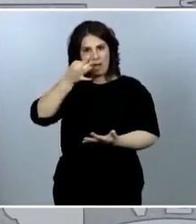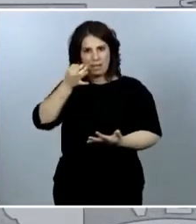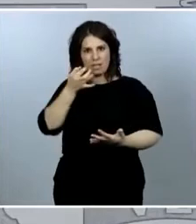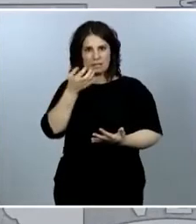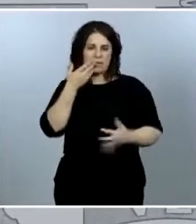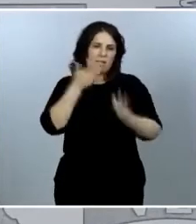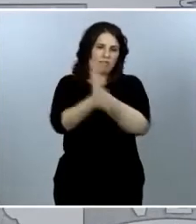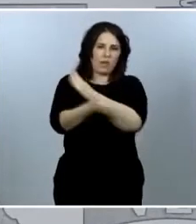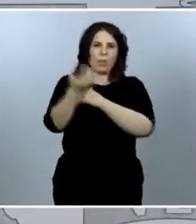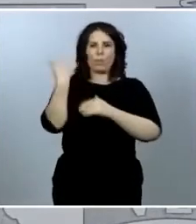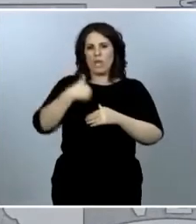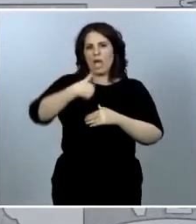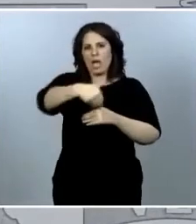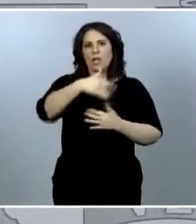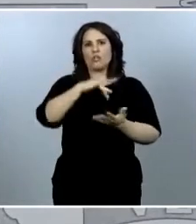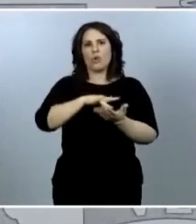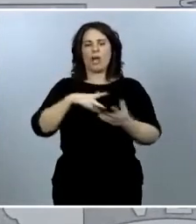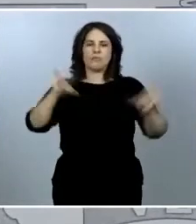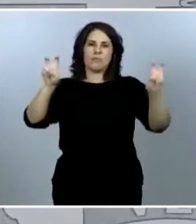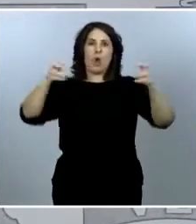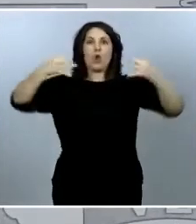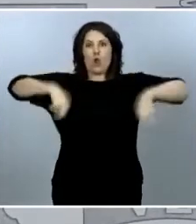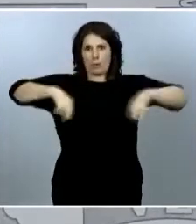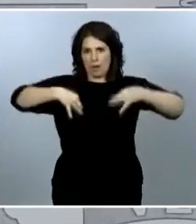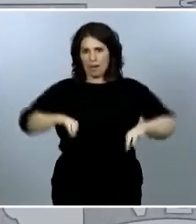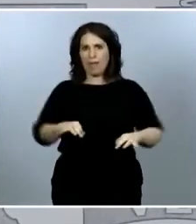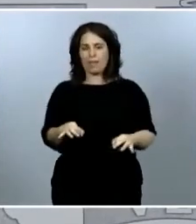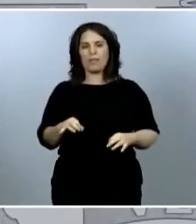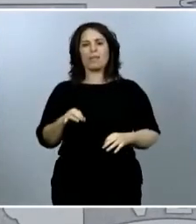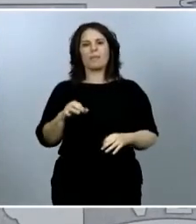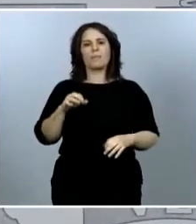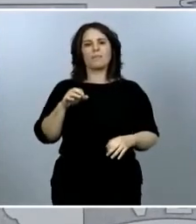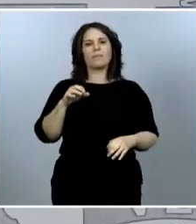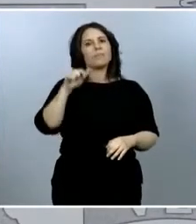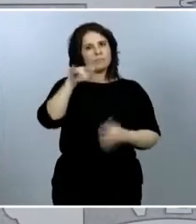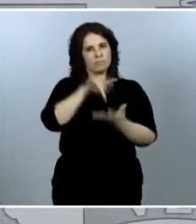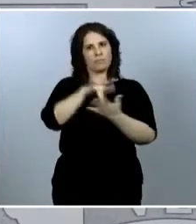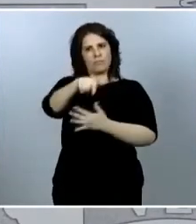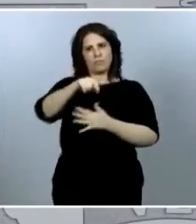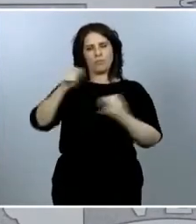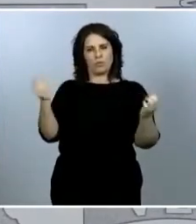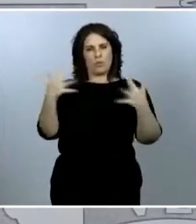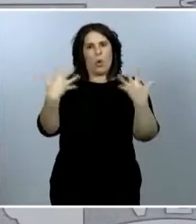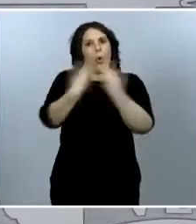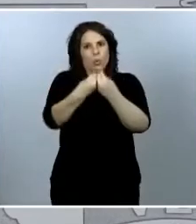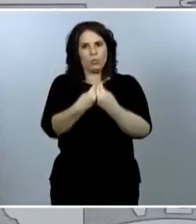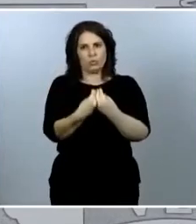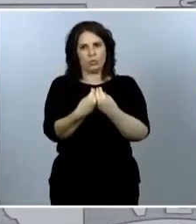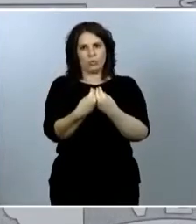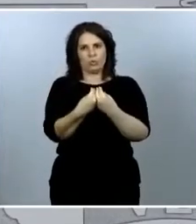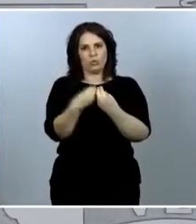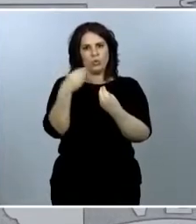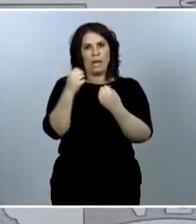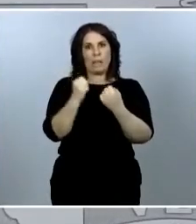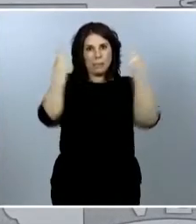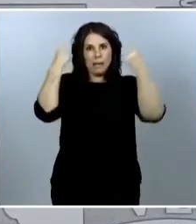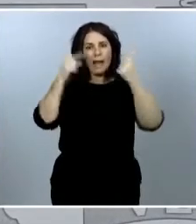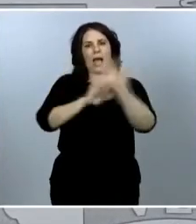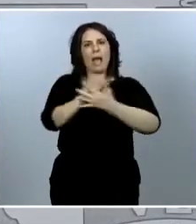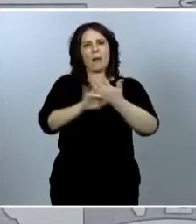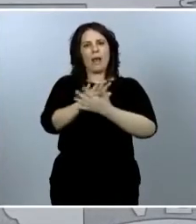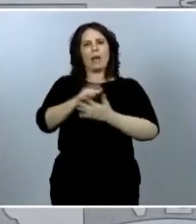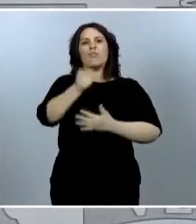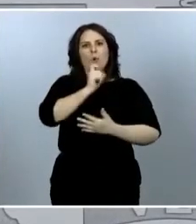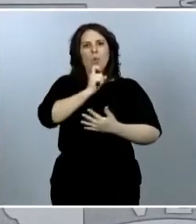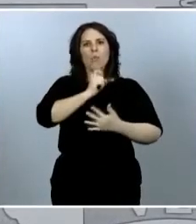en la nueva normalidad, se consagre precisamente a este punto, que juntos abordemos esa tarea de recuperación, de reconstrucción social y